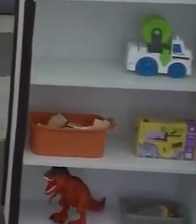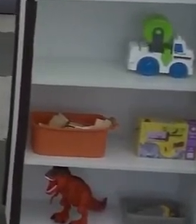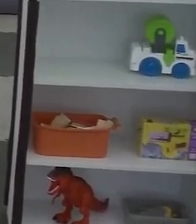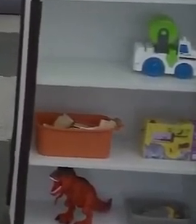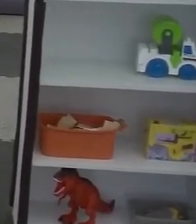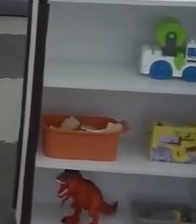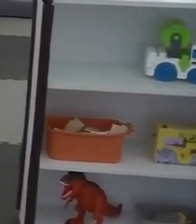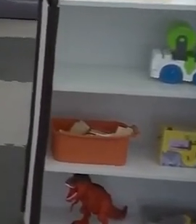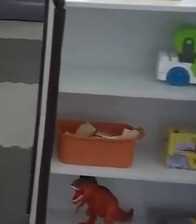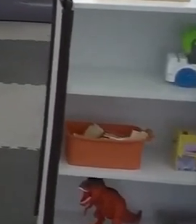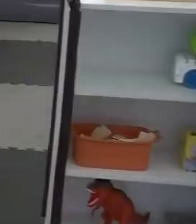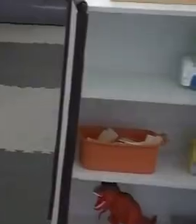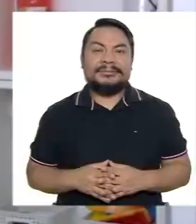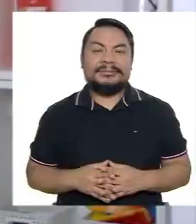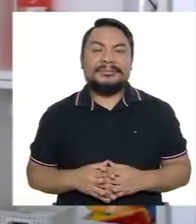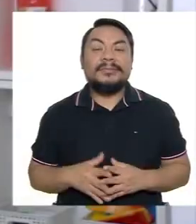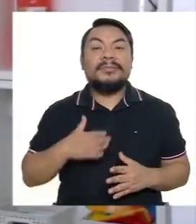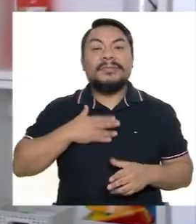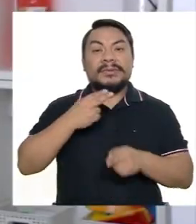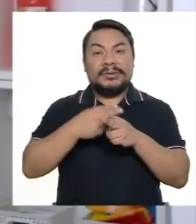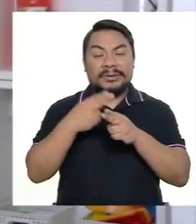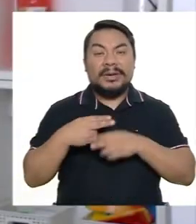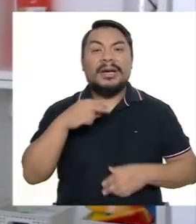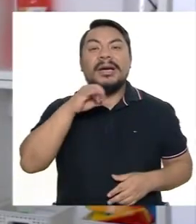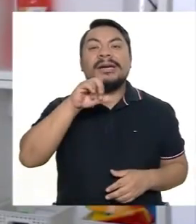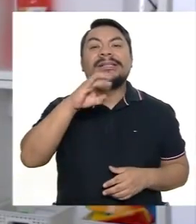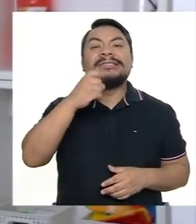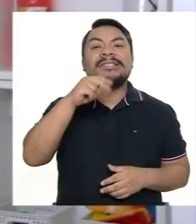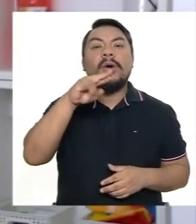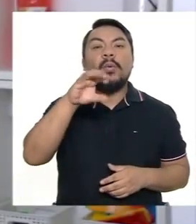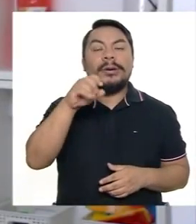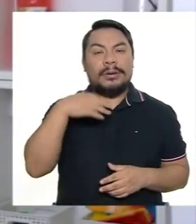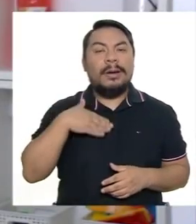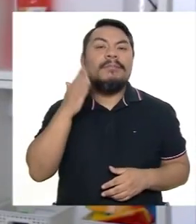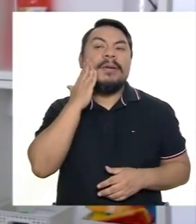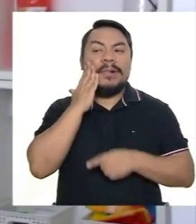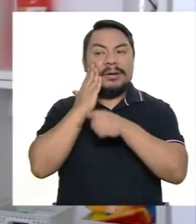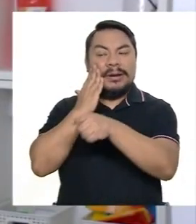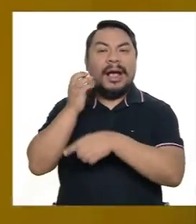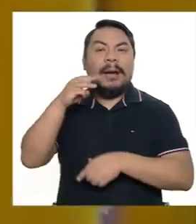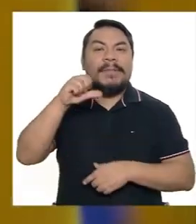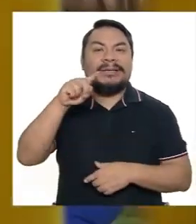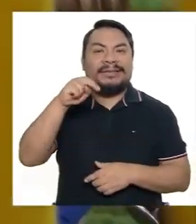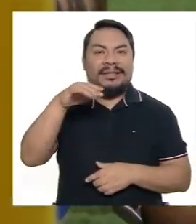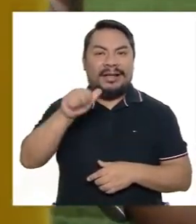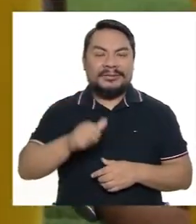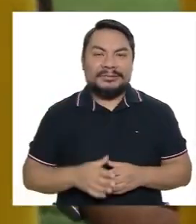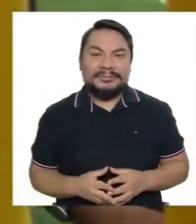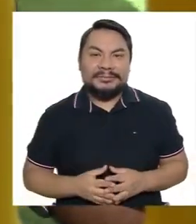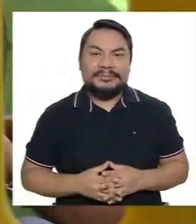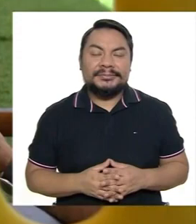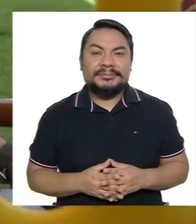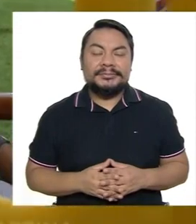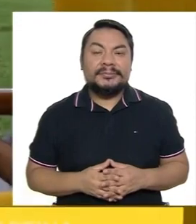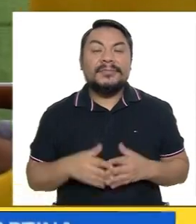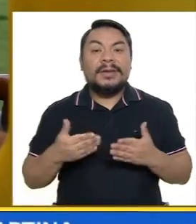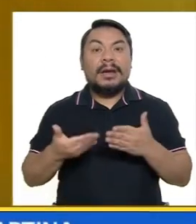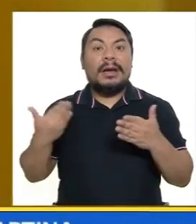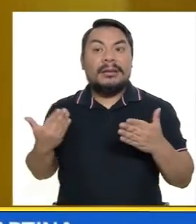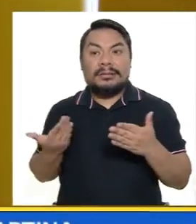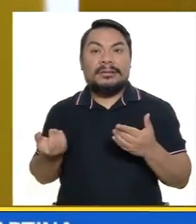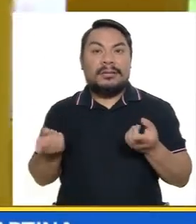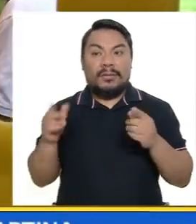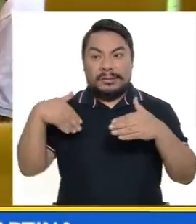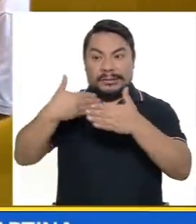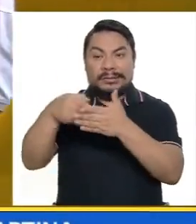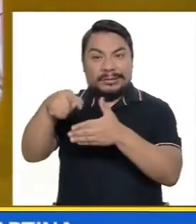¡Abajo! ¡Abajo! ¡Bien! ¡Abajo! ¡Bien! Mi nombre es Lisa Bronstein y soy mamá de Martina Antes de llegar a